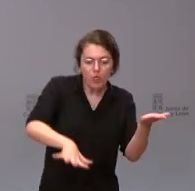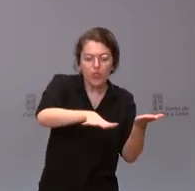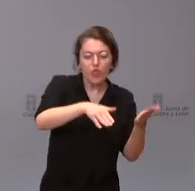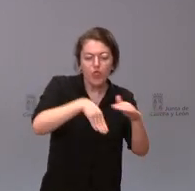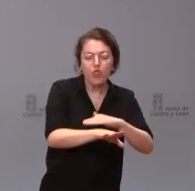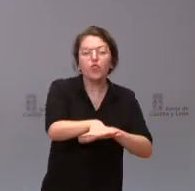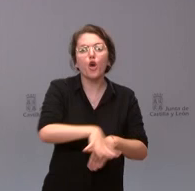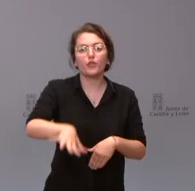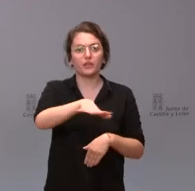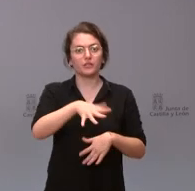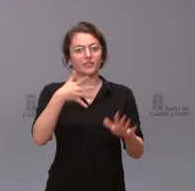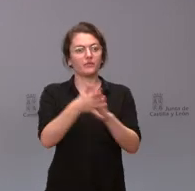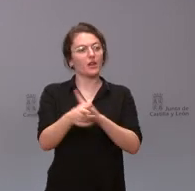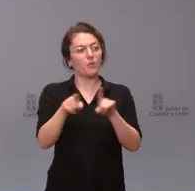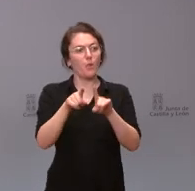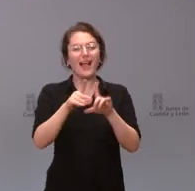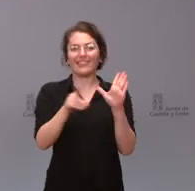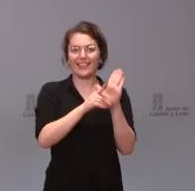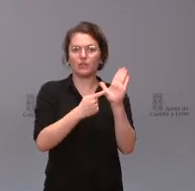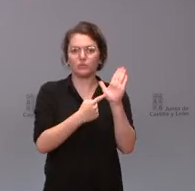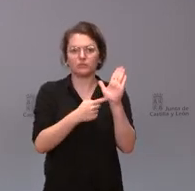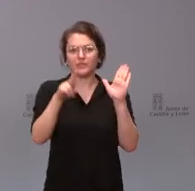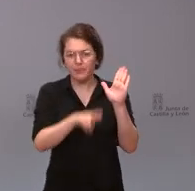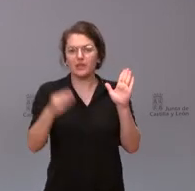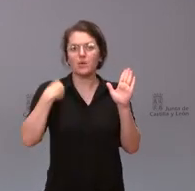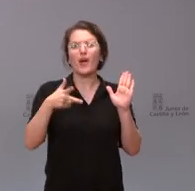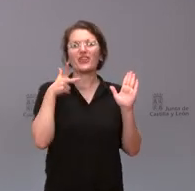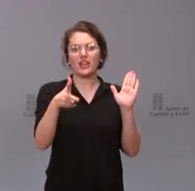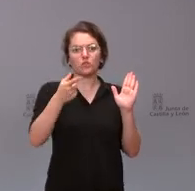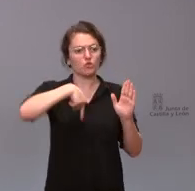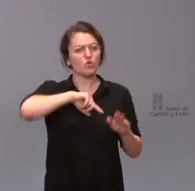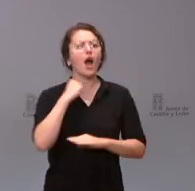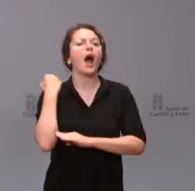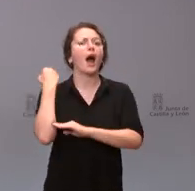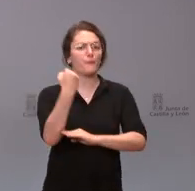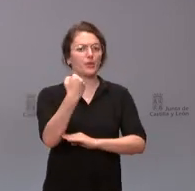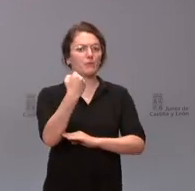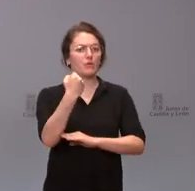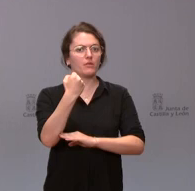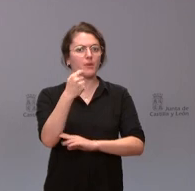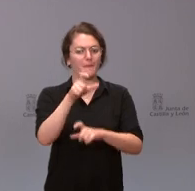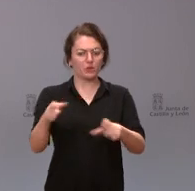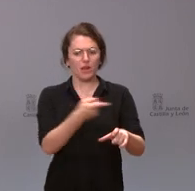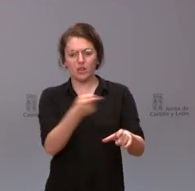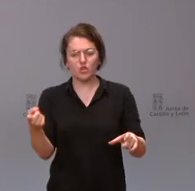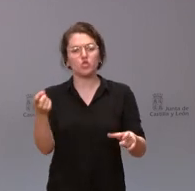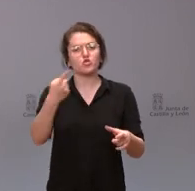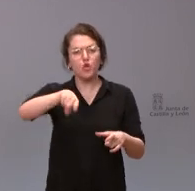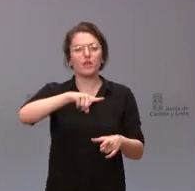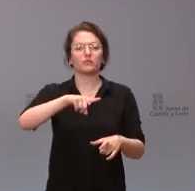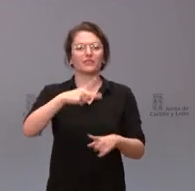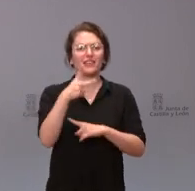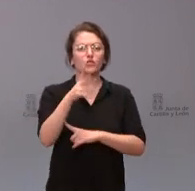el decreto va a seguir insistiendo en ese derecho que nosotros apoyamos de cualquier ciudadano de querer saber